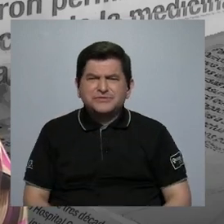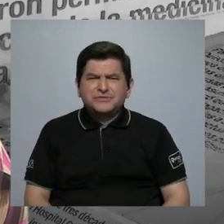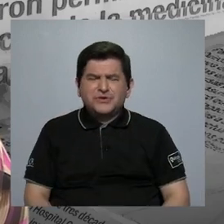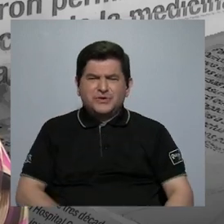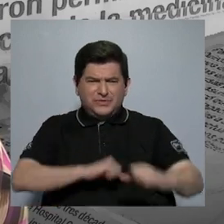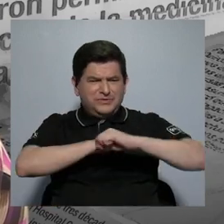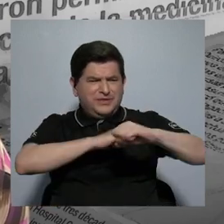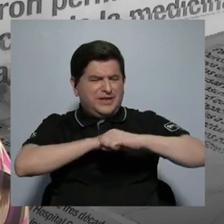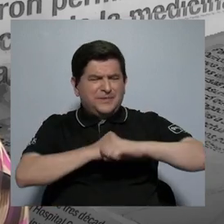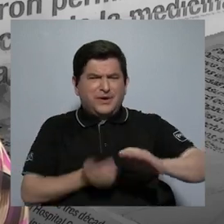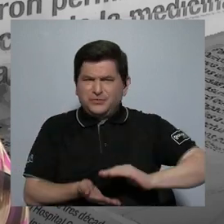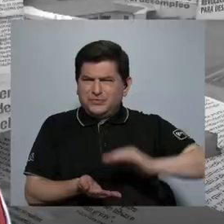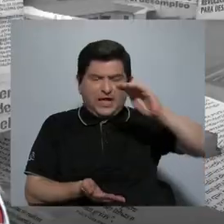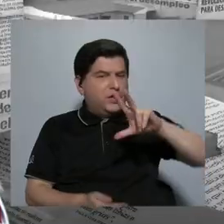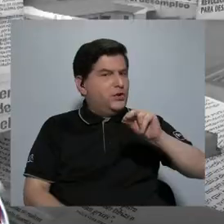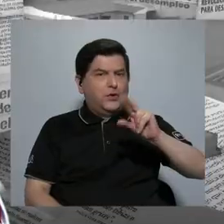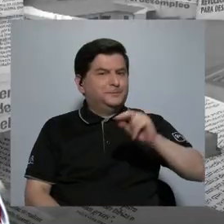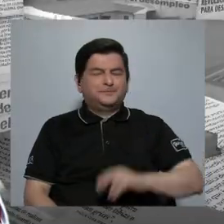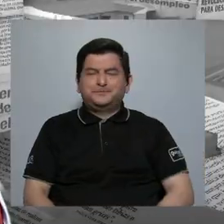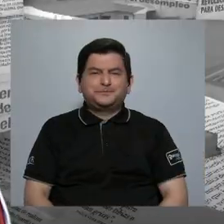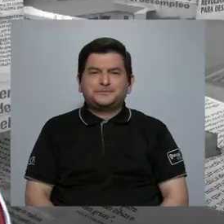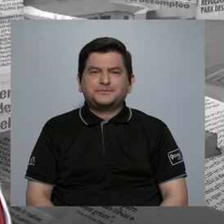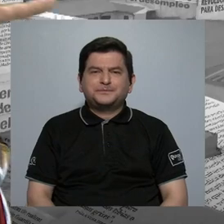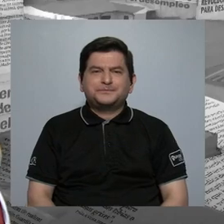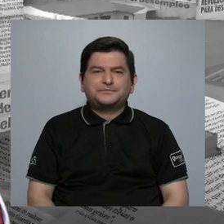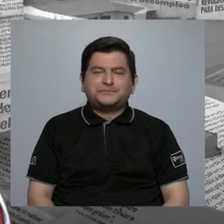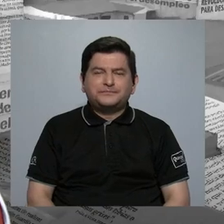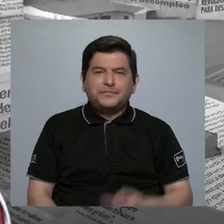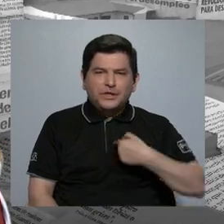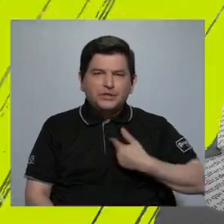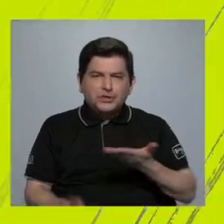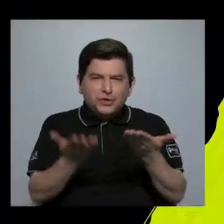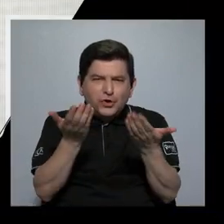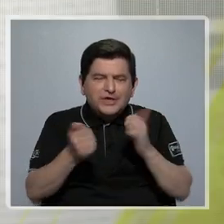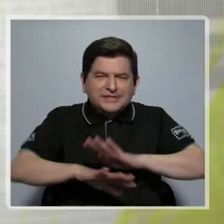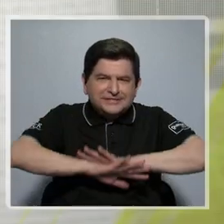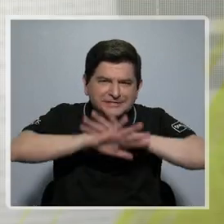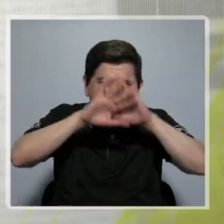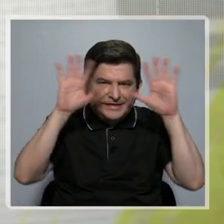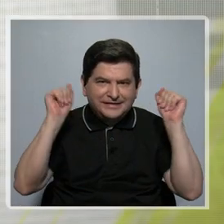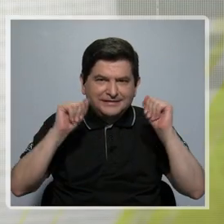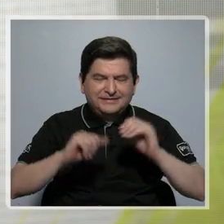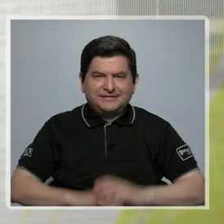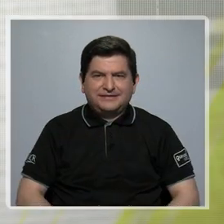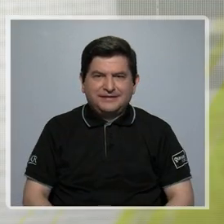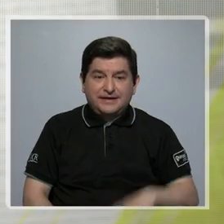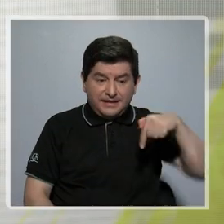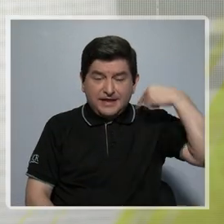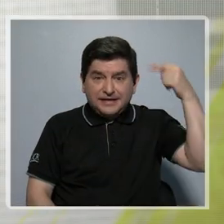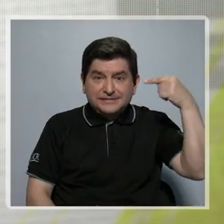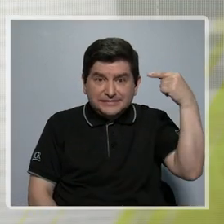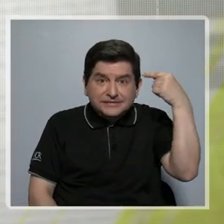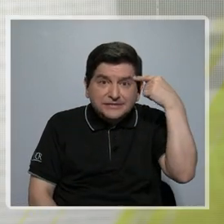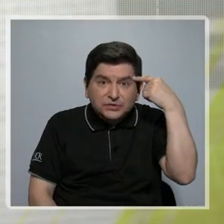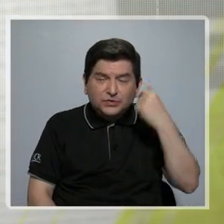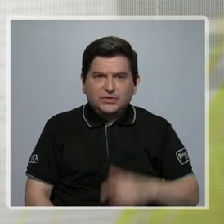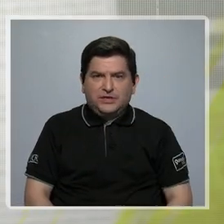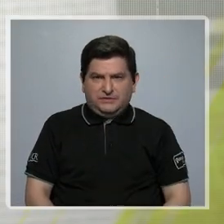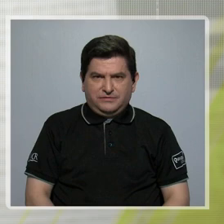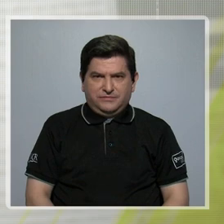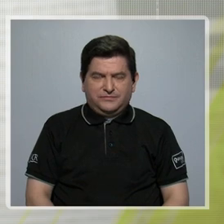pauta. Aquí hay algo en que me gustaría dejarlo claro. sea, en este gobierno